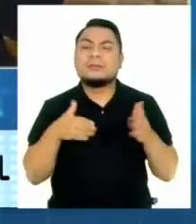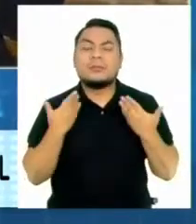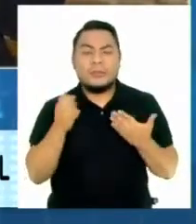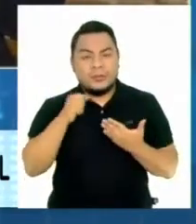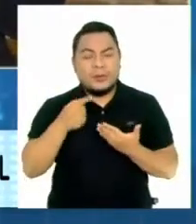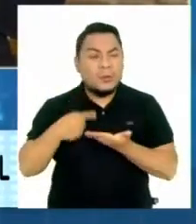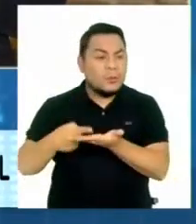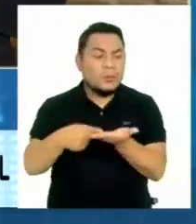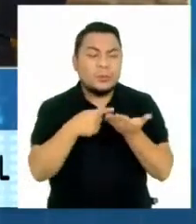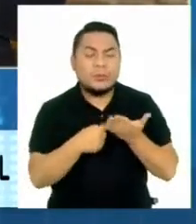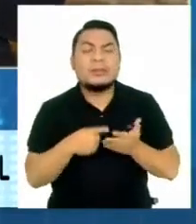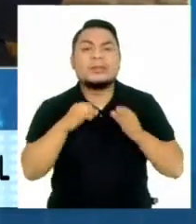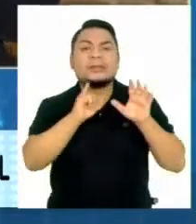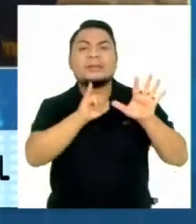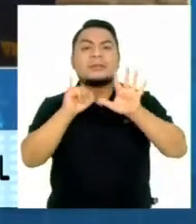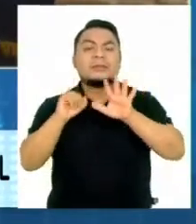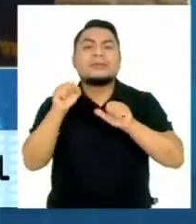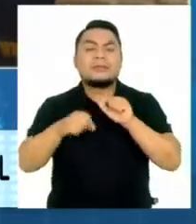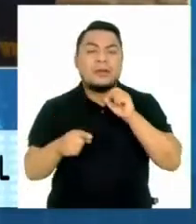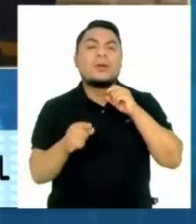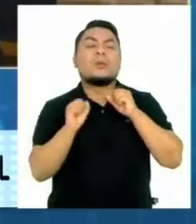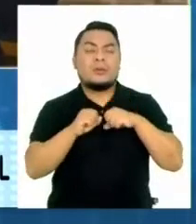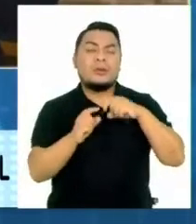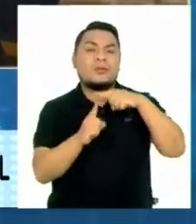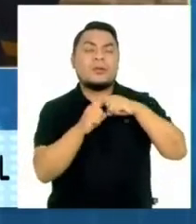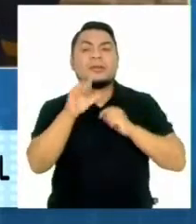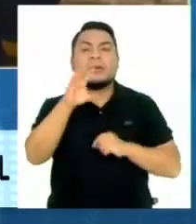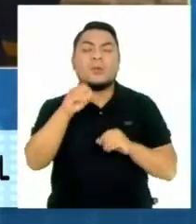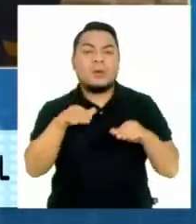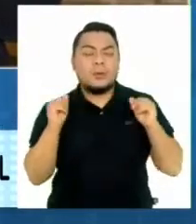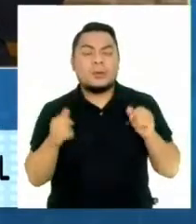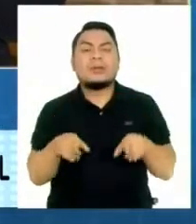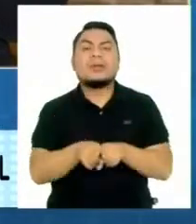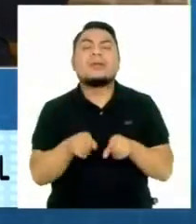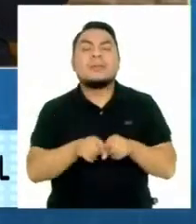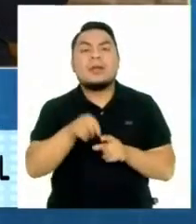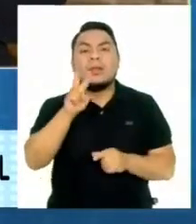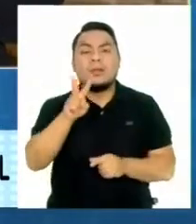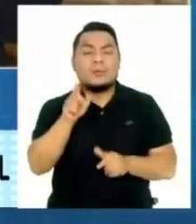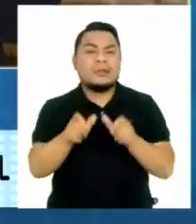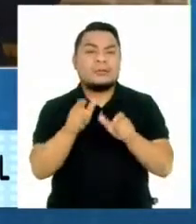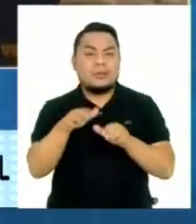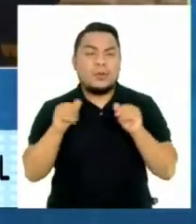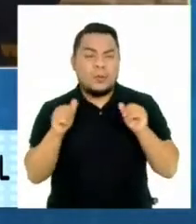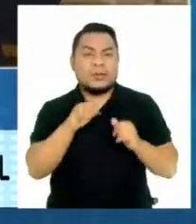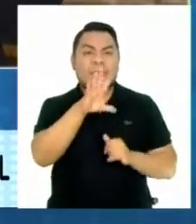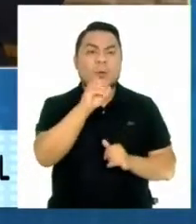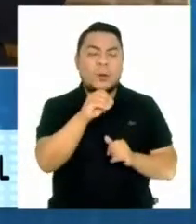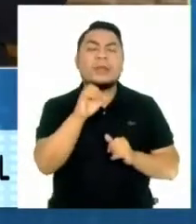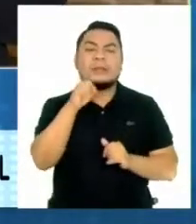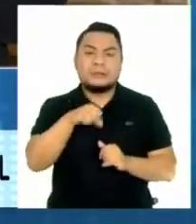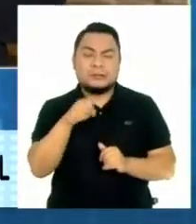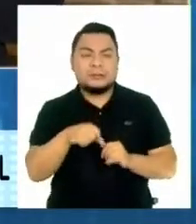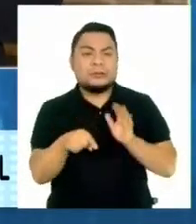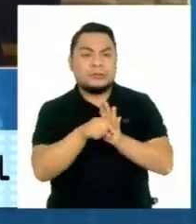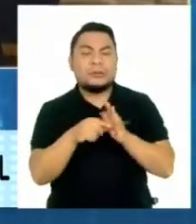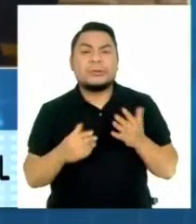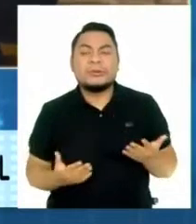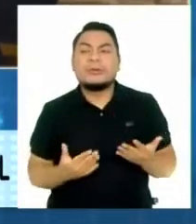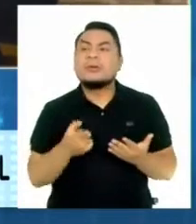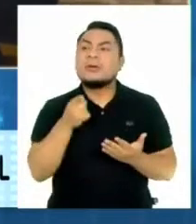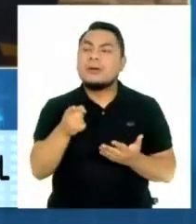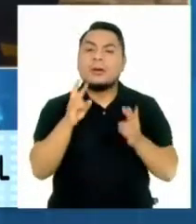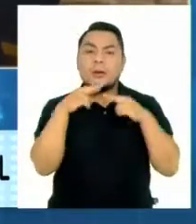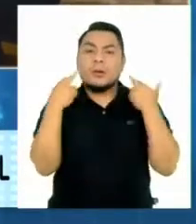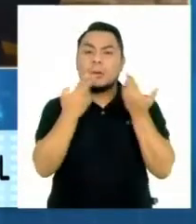someterla a debate. Fueron 66 a favor, 50 en contra y dos abstenciones. En estos momentos en el pleno del Congreso todavía se viene